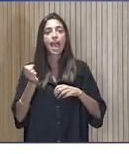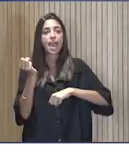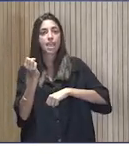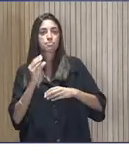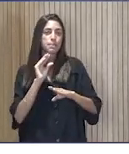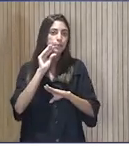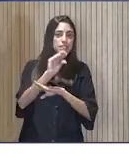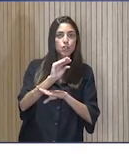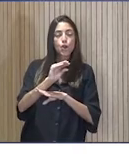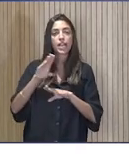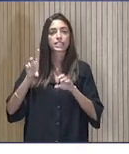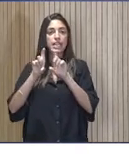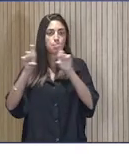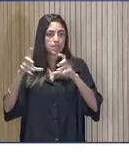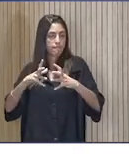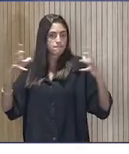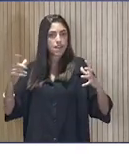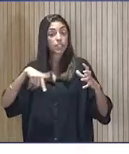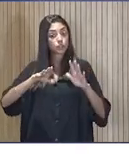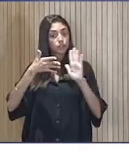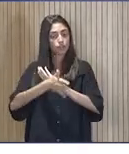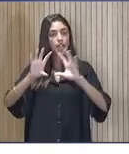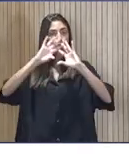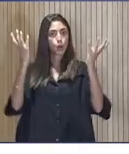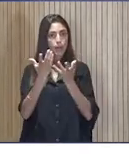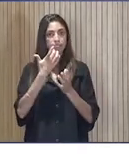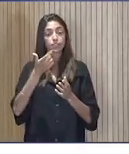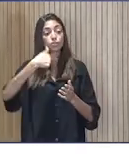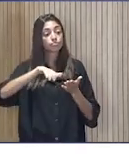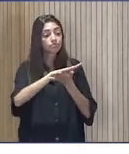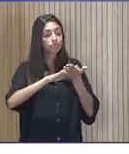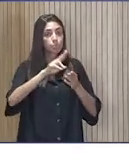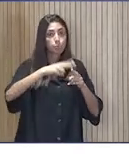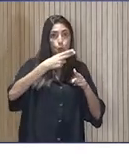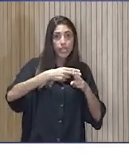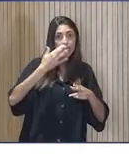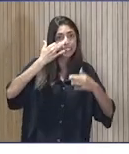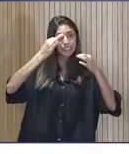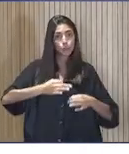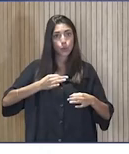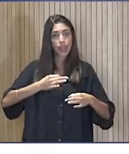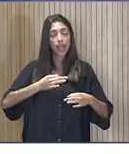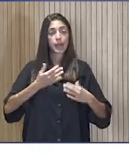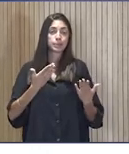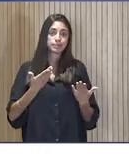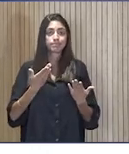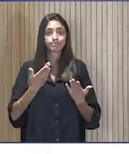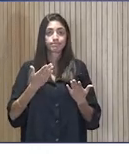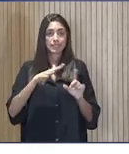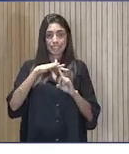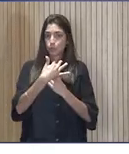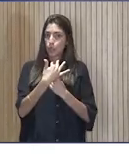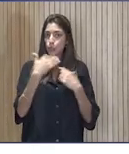multinacional, esto es global. Cuando hablamos de política y de seguridad con la que está cayendo, esto es global.